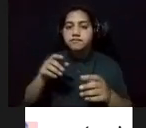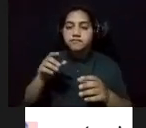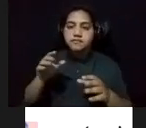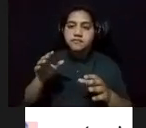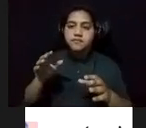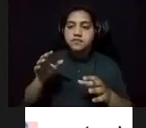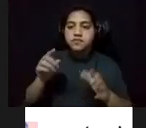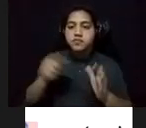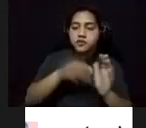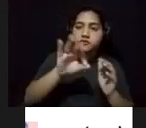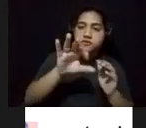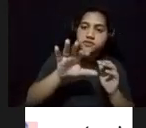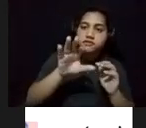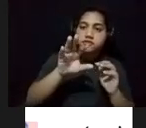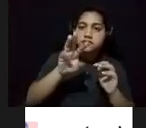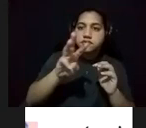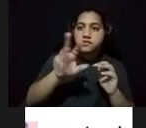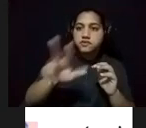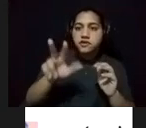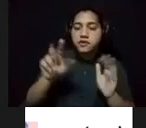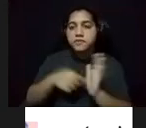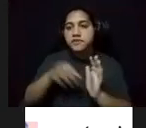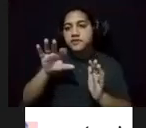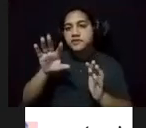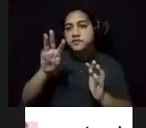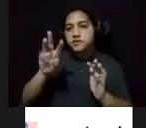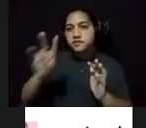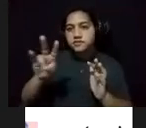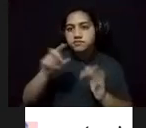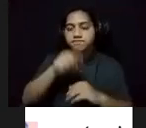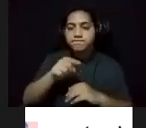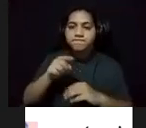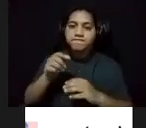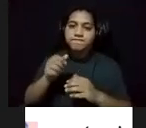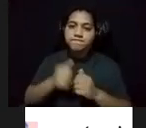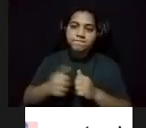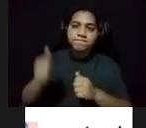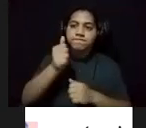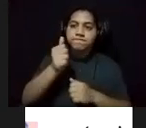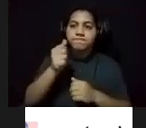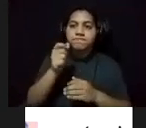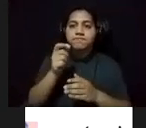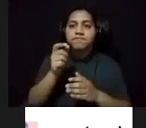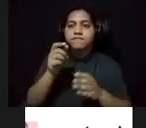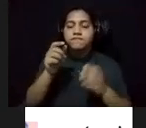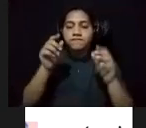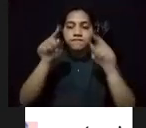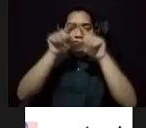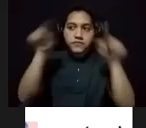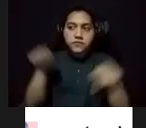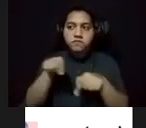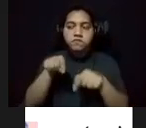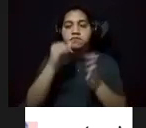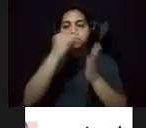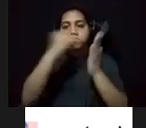1967, siendo uno de los principales creadores de carteles. Las piezas eran